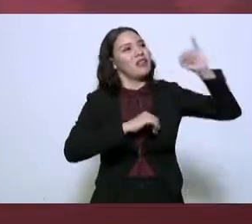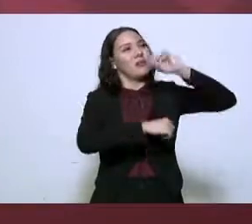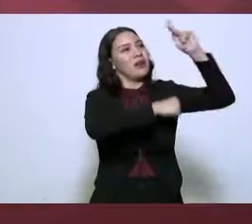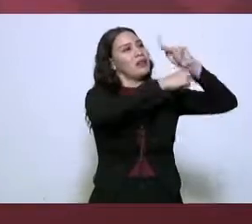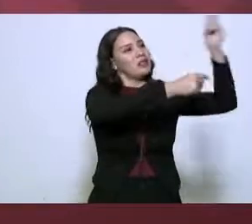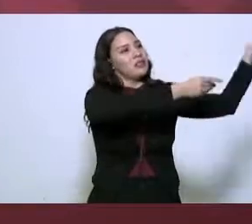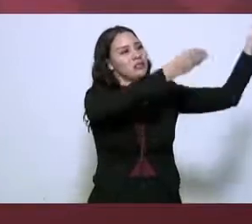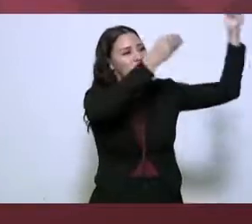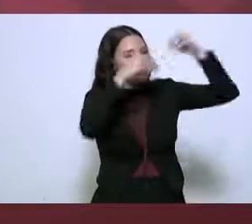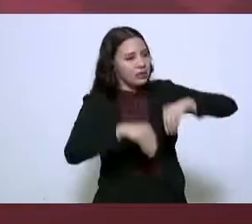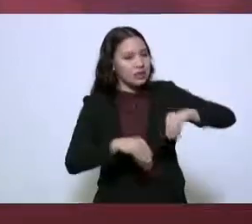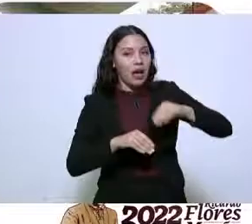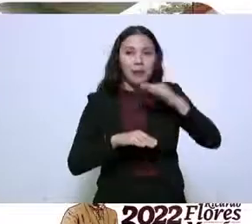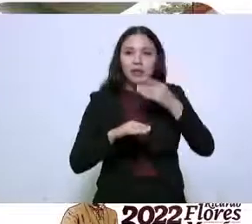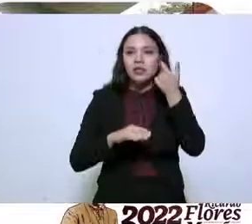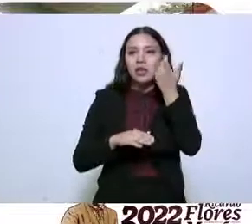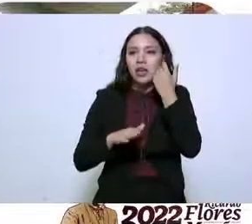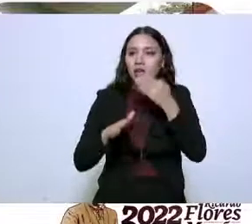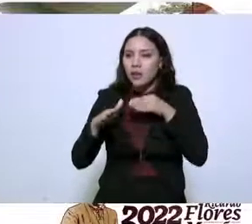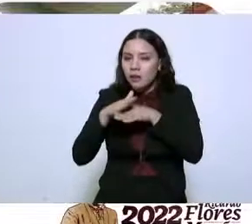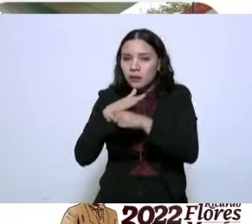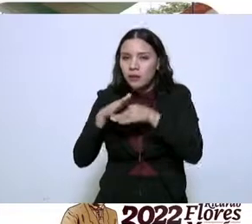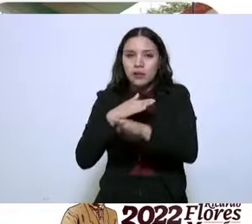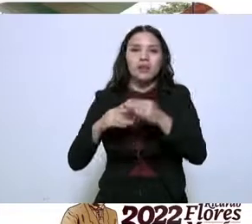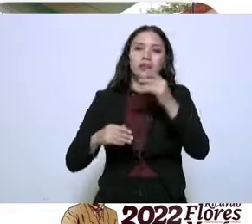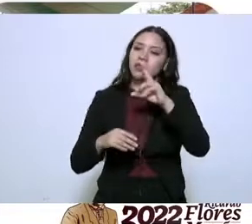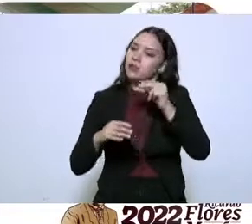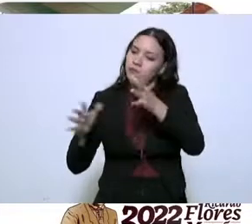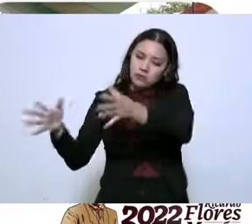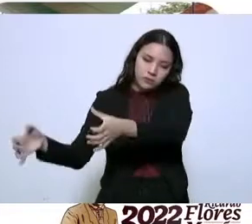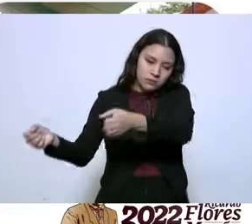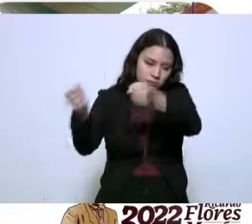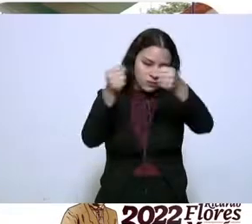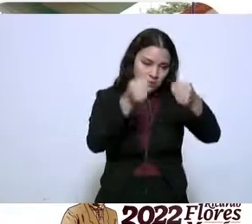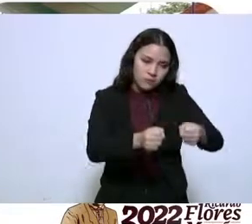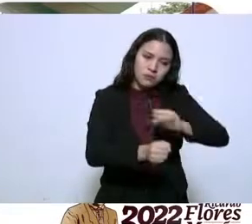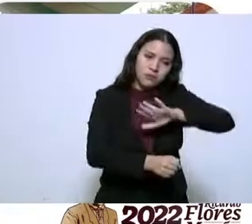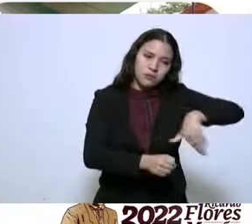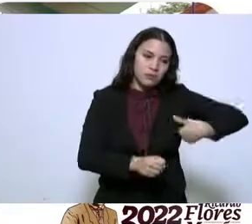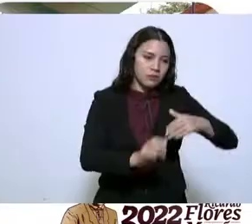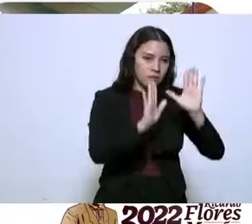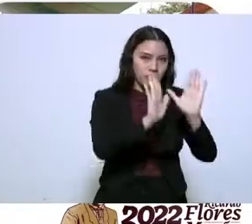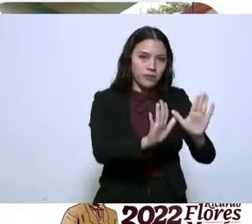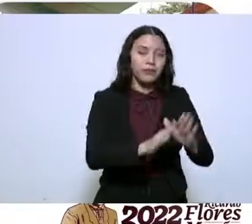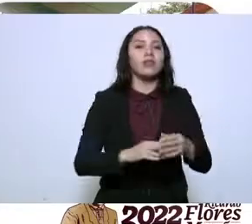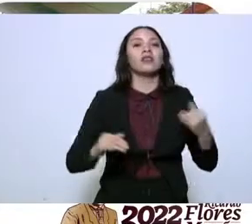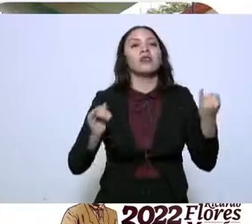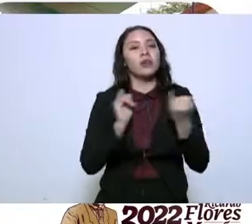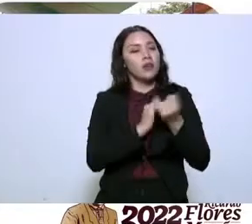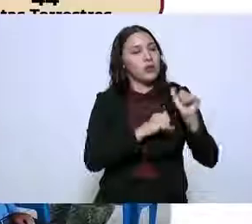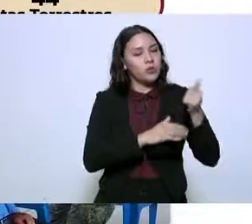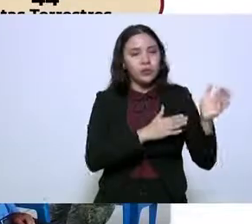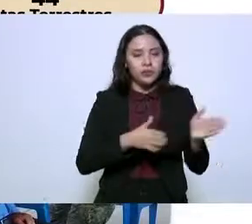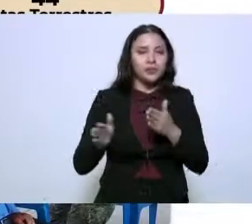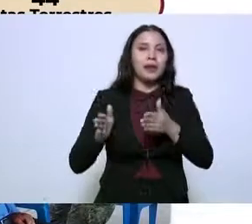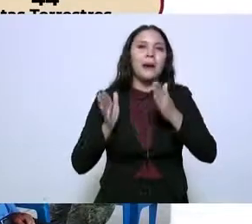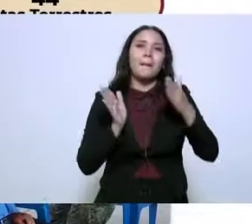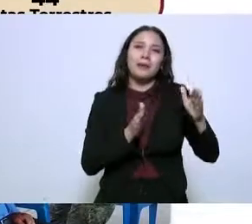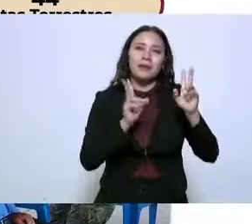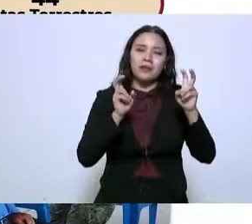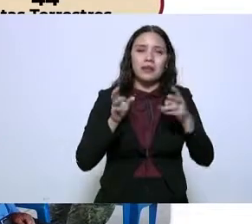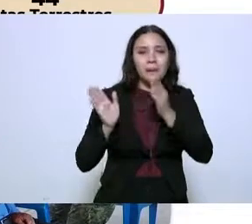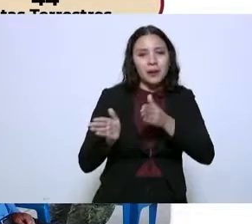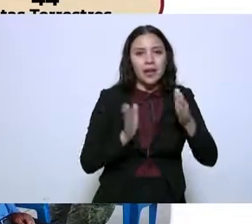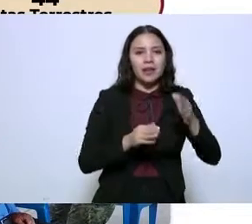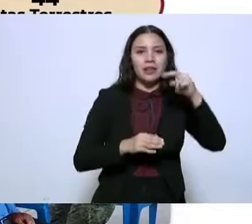quieren accesar a los Estados Unidos. También en cuanto al plan DN-III, tuvimos una